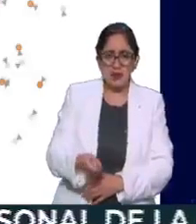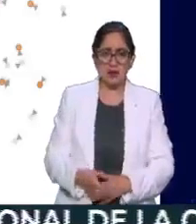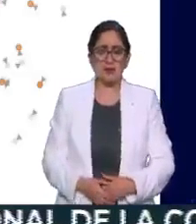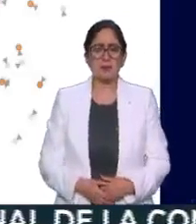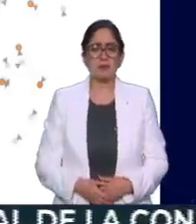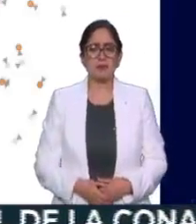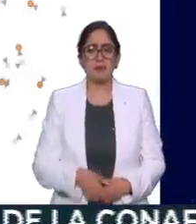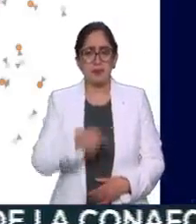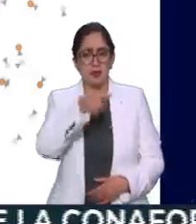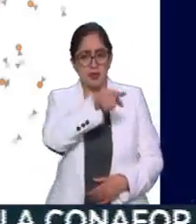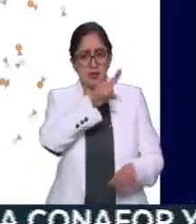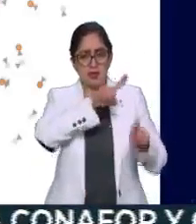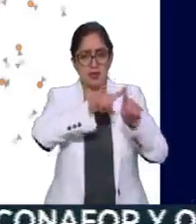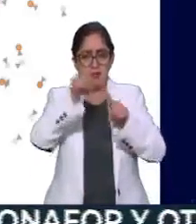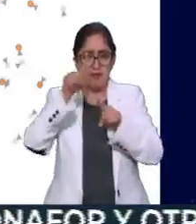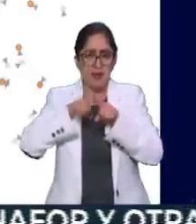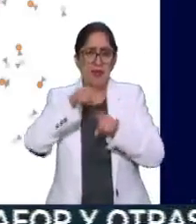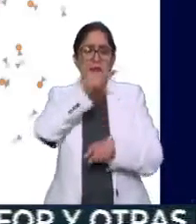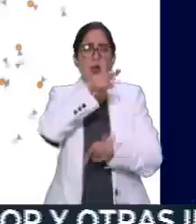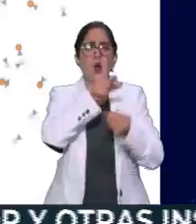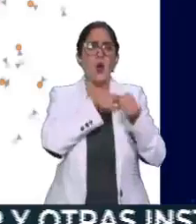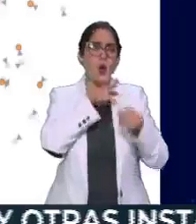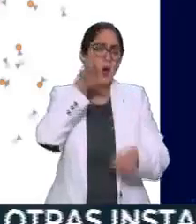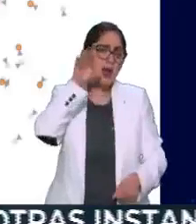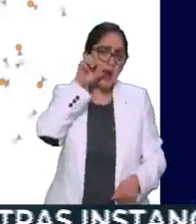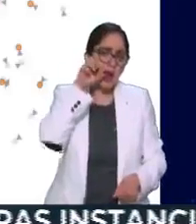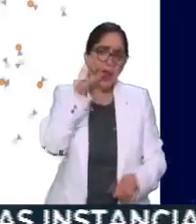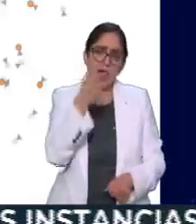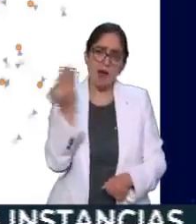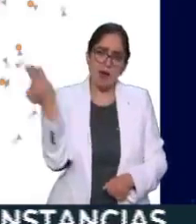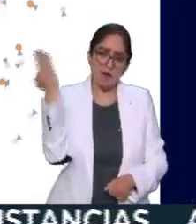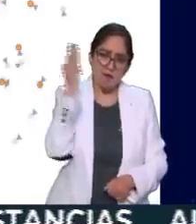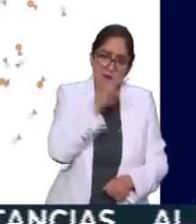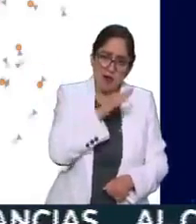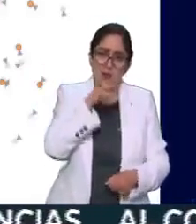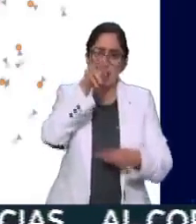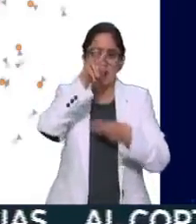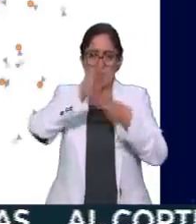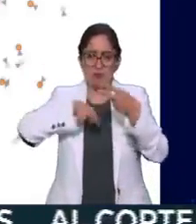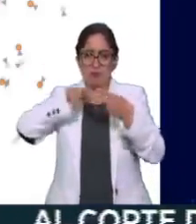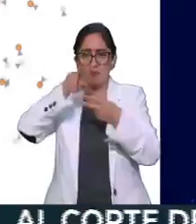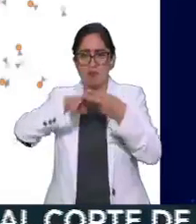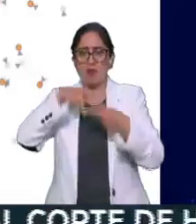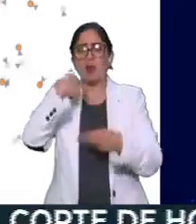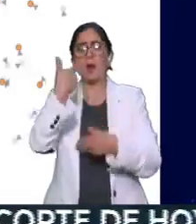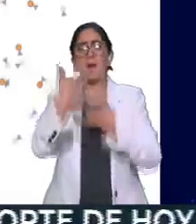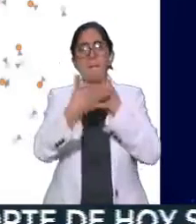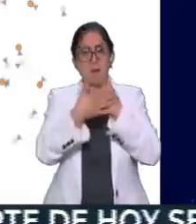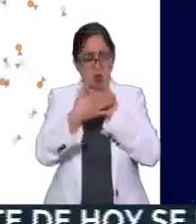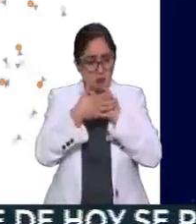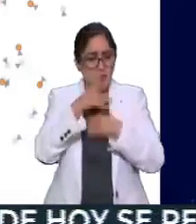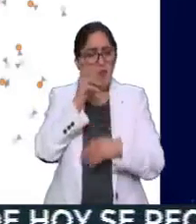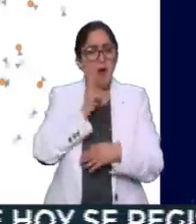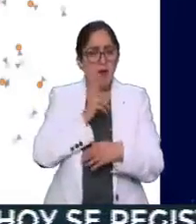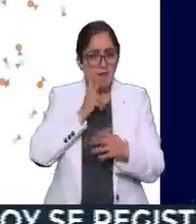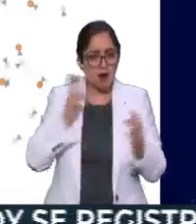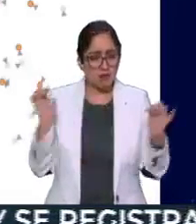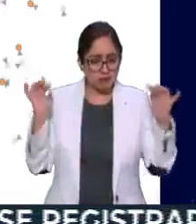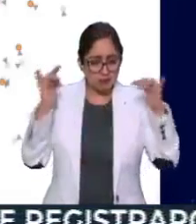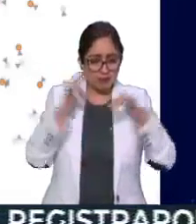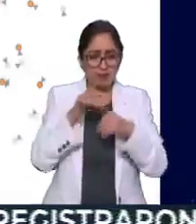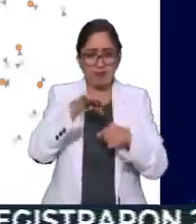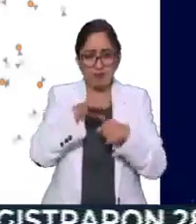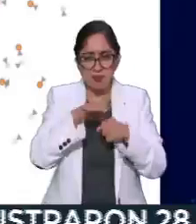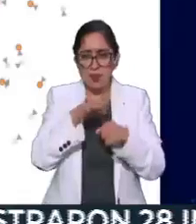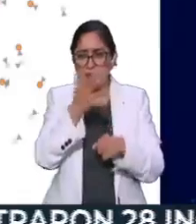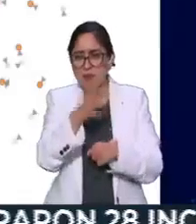Son todas las cuentas en naranja, son las cuentas bots que hicieron este training topic, nos vemos en las urnas, que son la mayoría, son casi